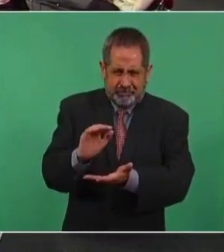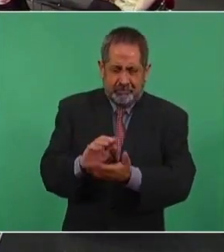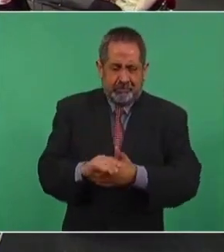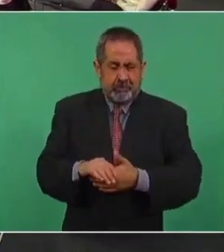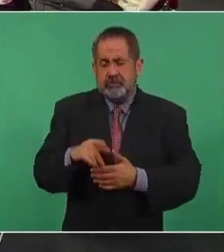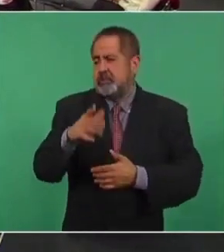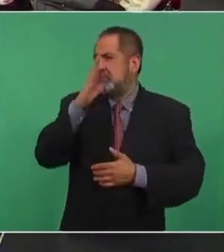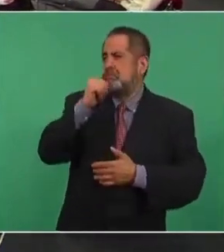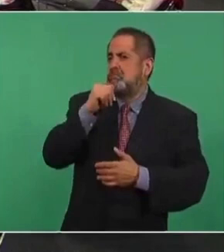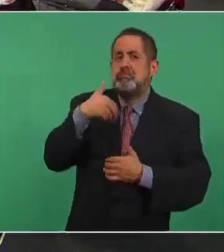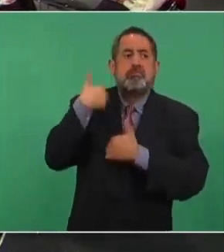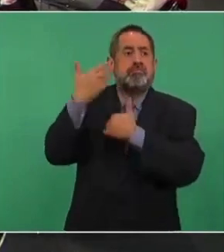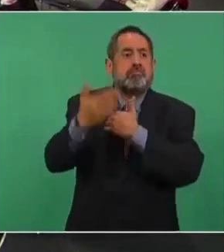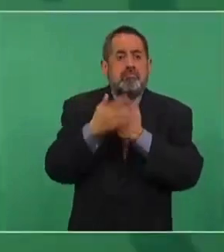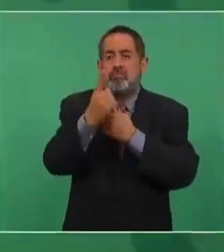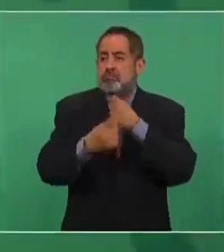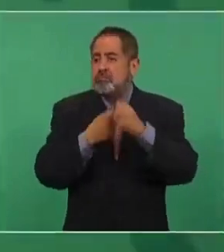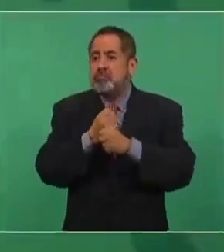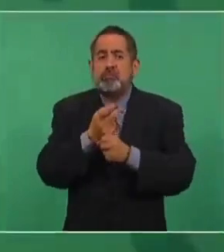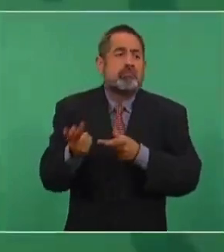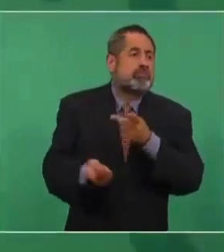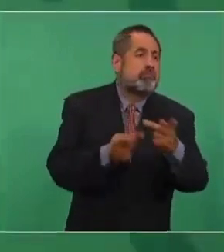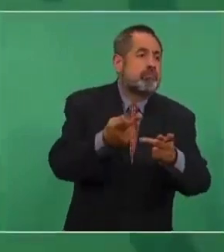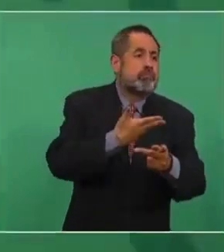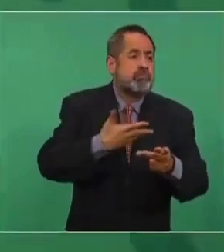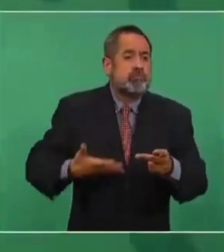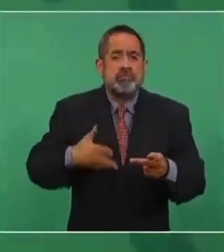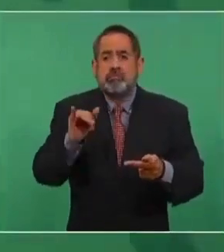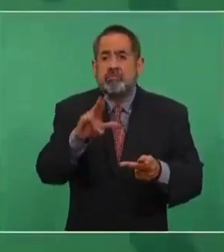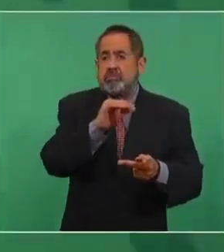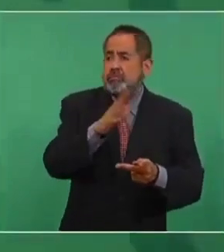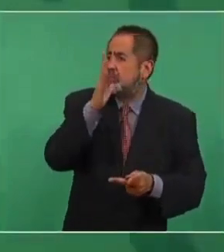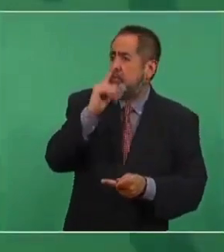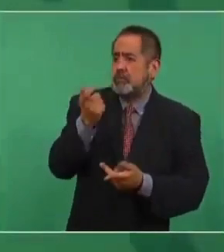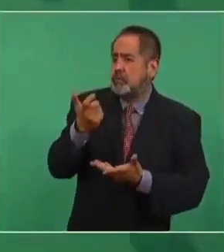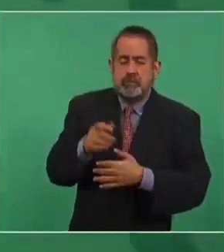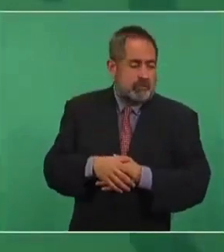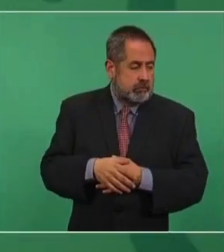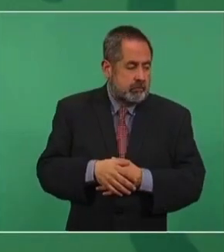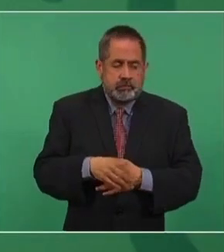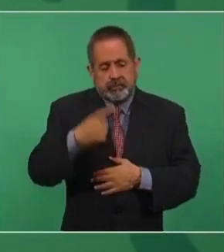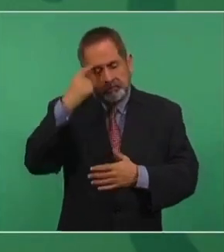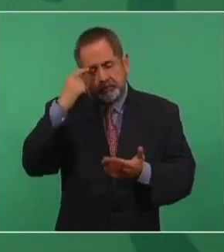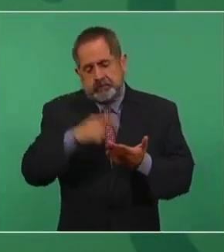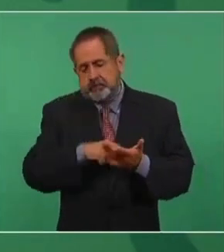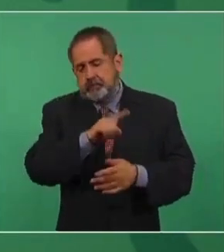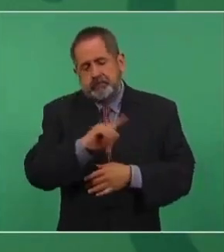lo mismo, yo creo que tienen recursos suficientes, deben de haber